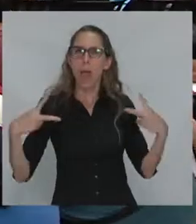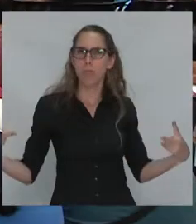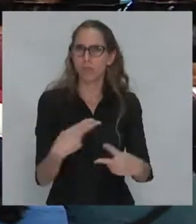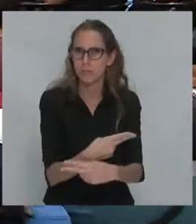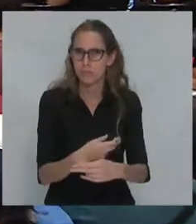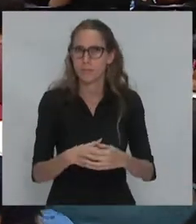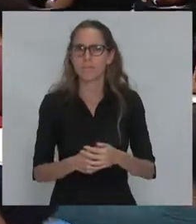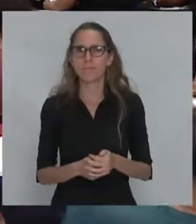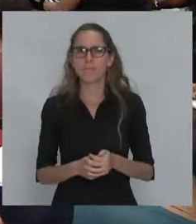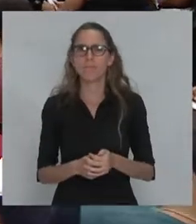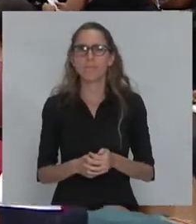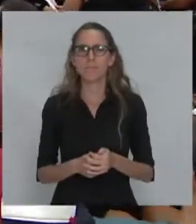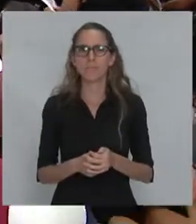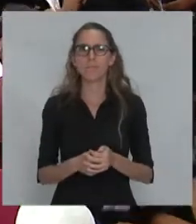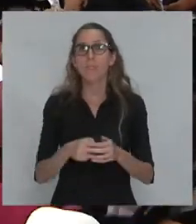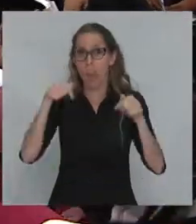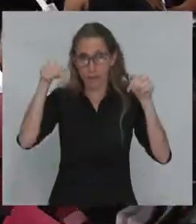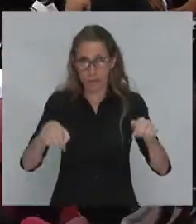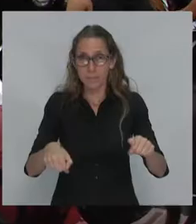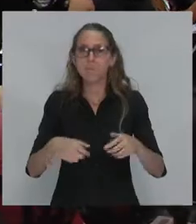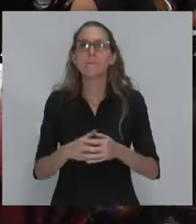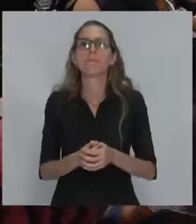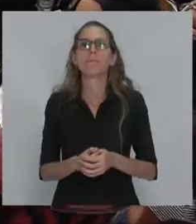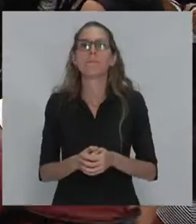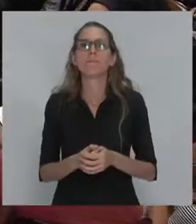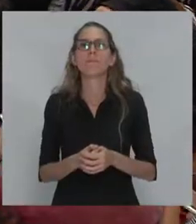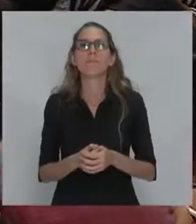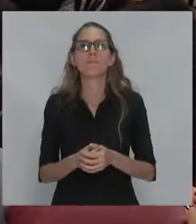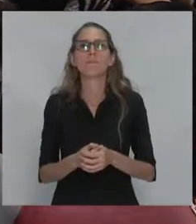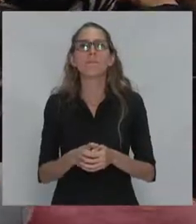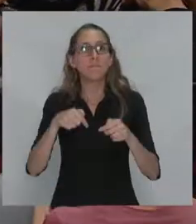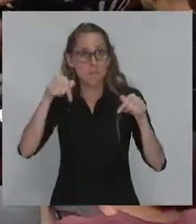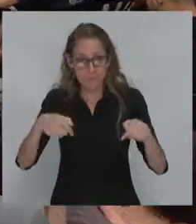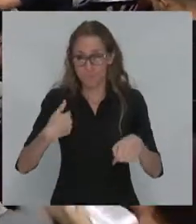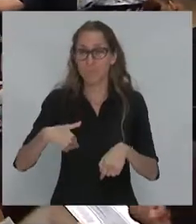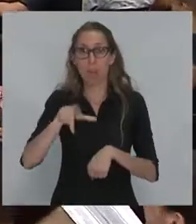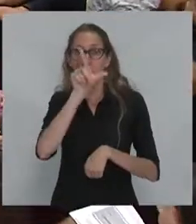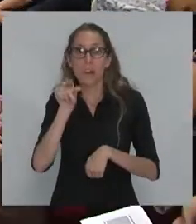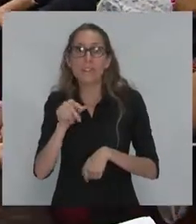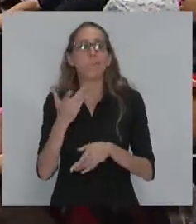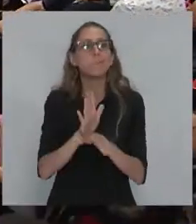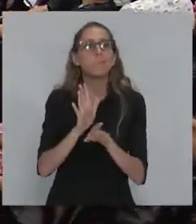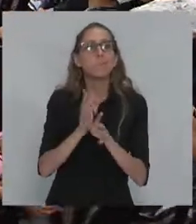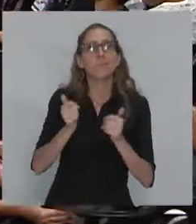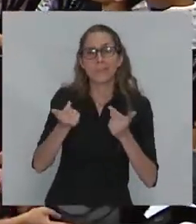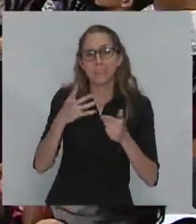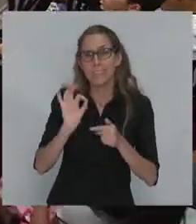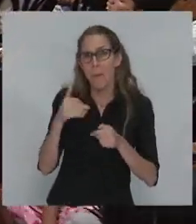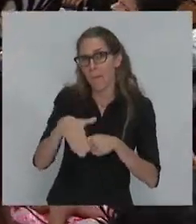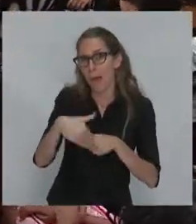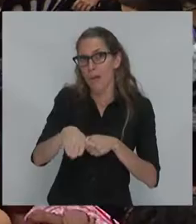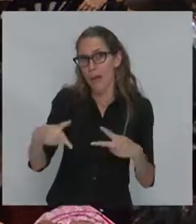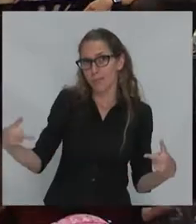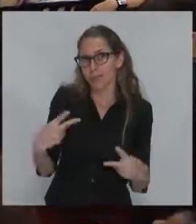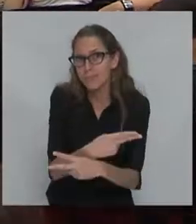usted con ella, sí, eso. Que aquí está la cantina, está la espera de una política de ajuste bastante